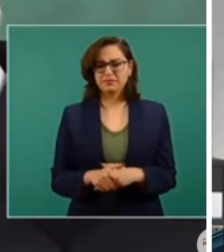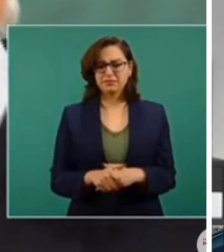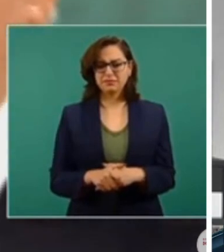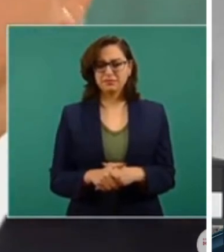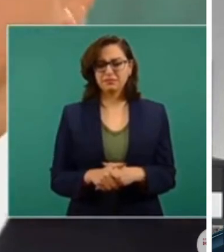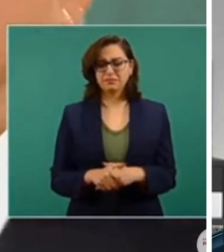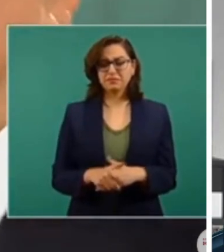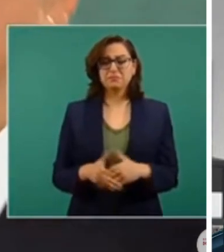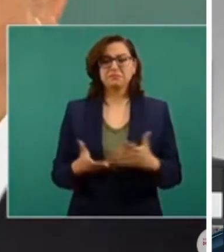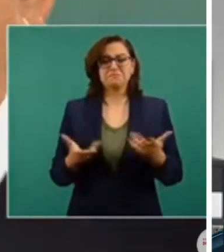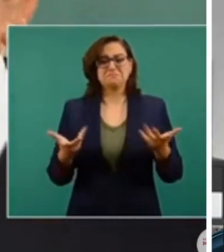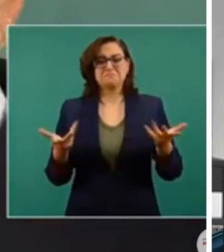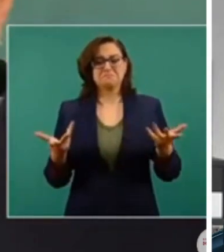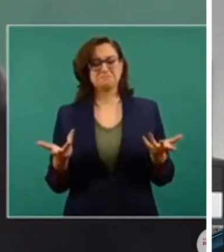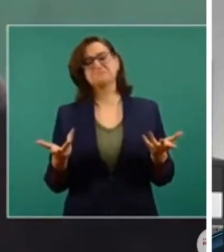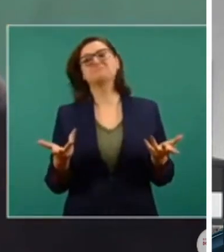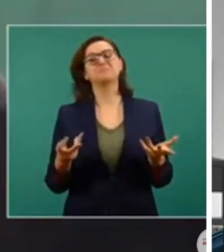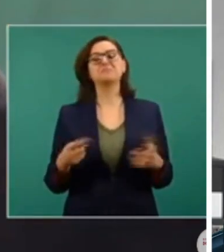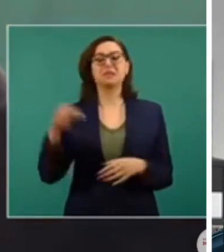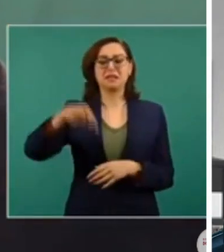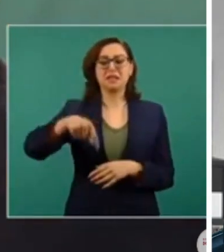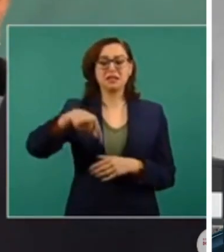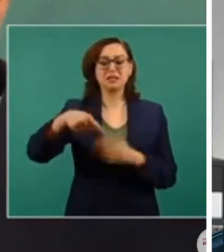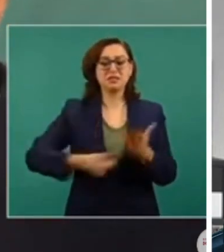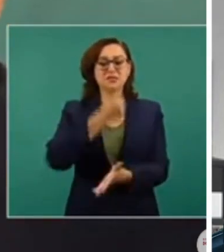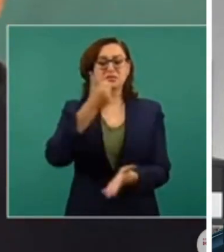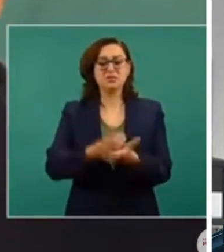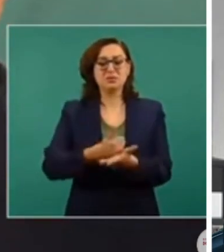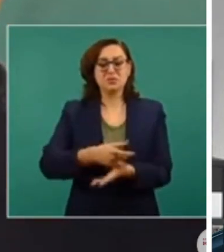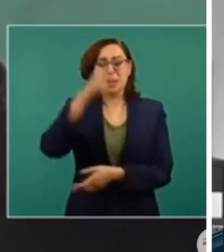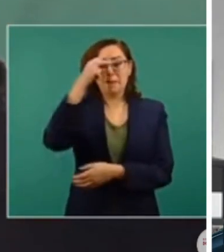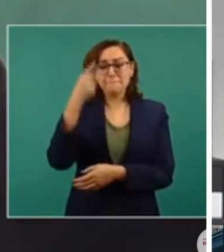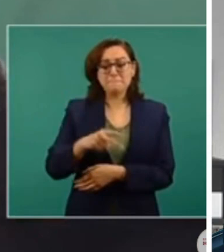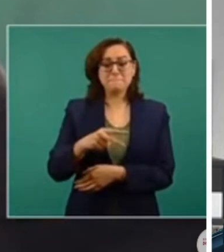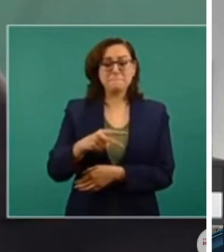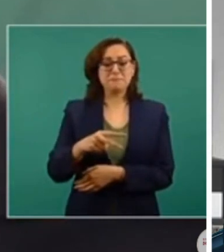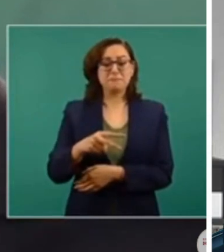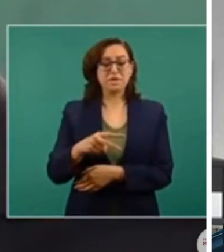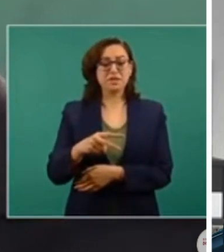Nada más aquí en la Ciudad de México ya se han vacunado